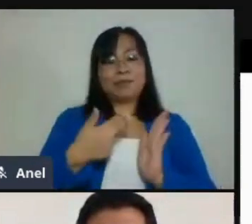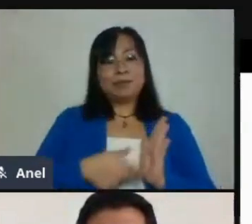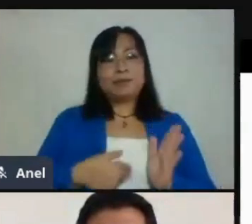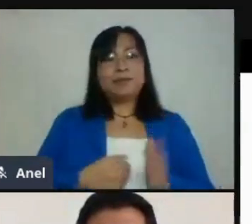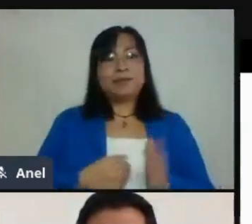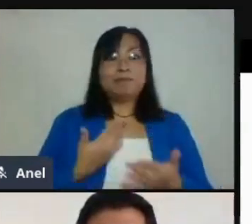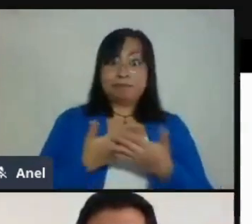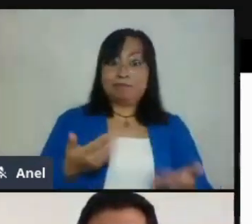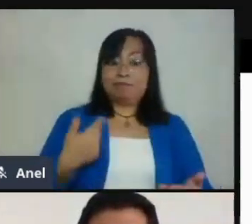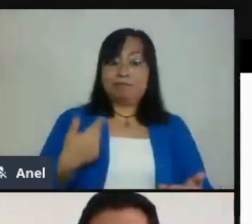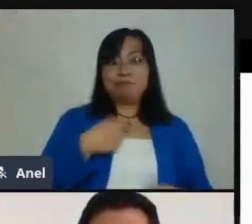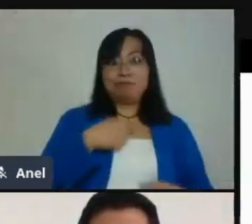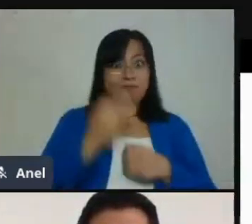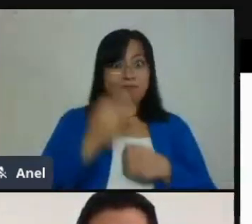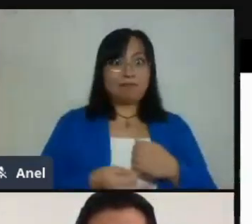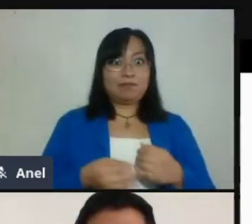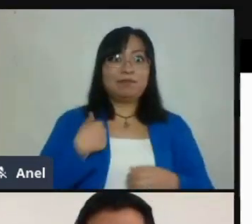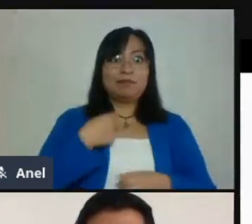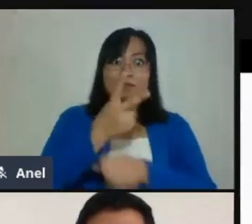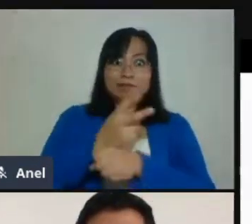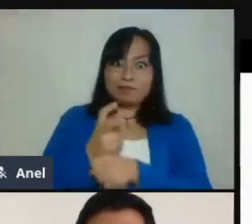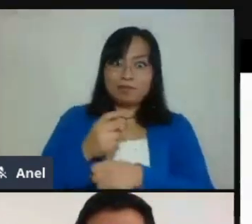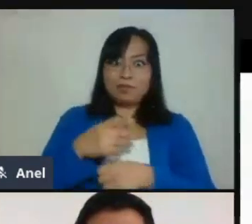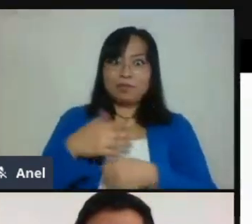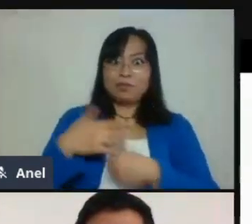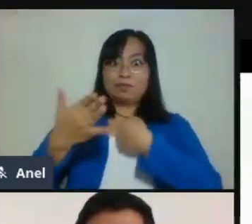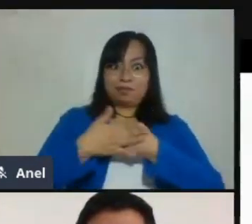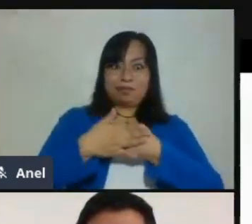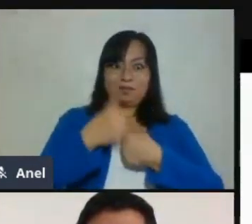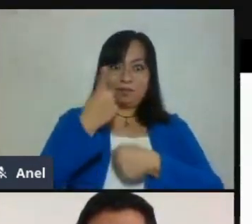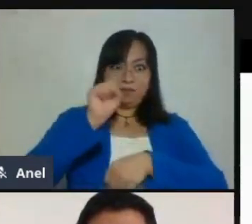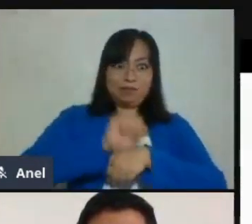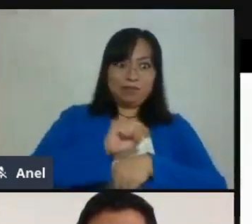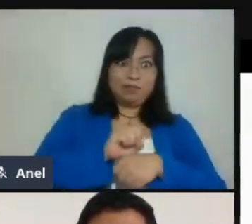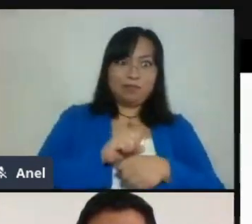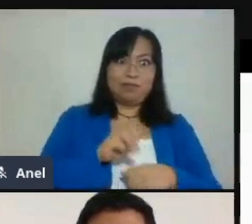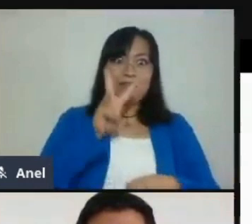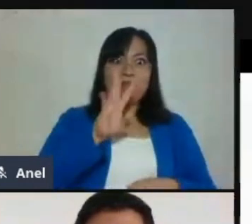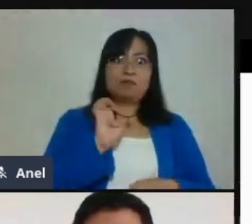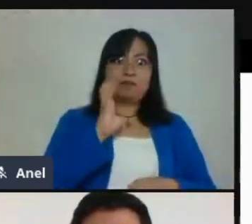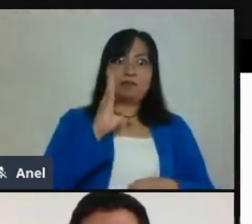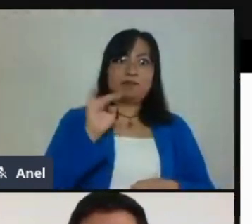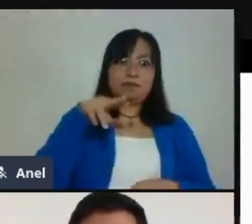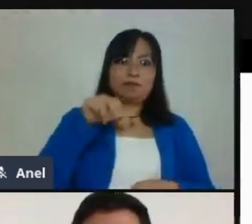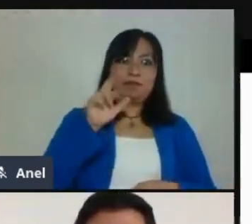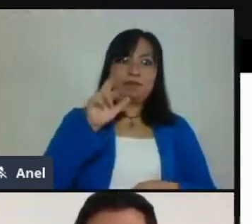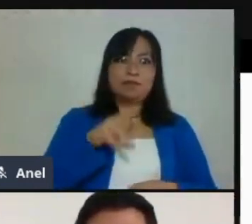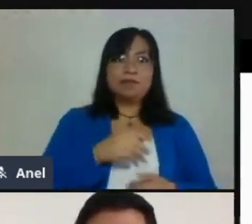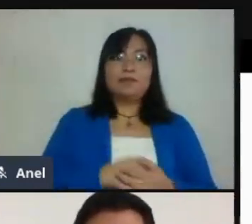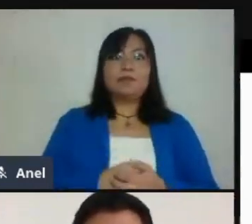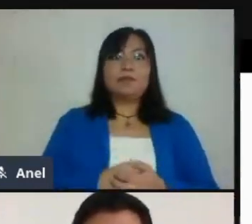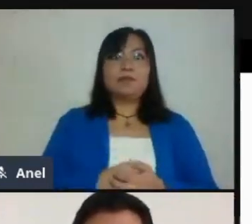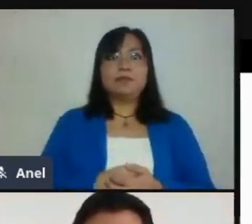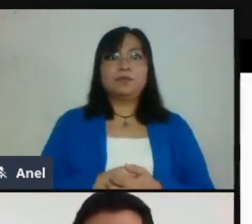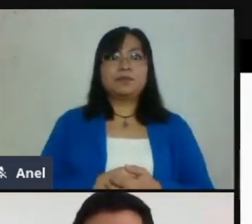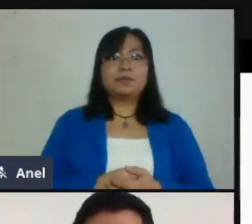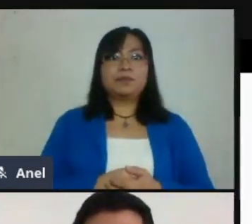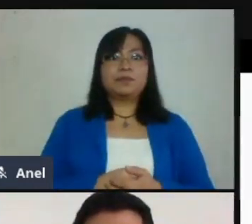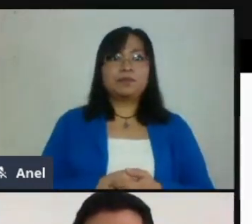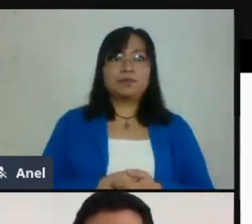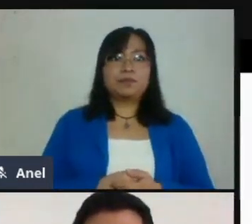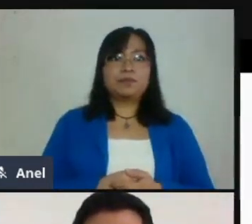presentación invitándolos al, pues, a nuestro próximo seminario en línea, que va a ser una sesión de